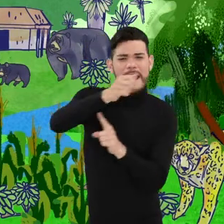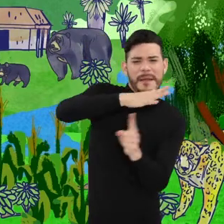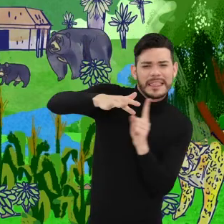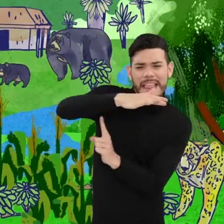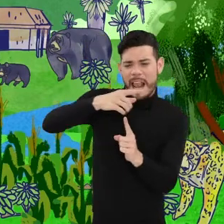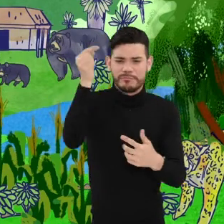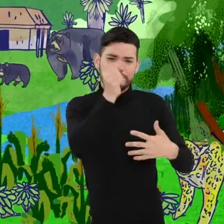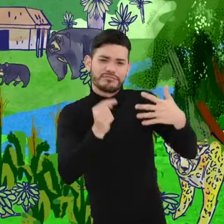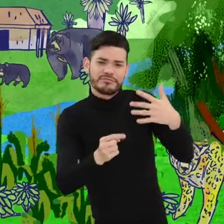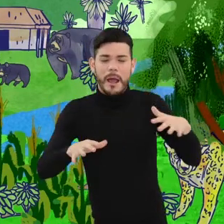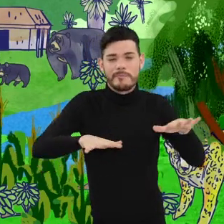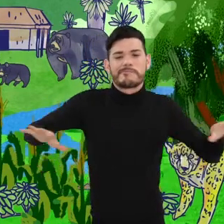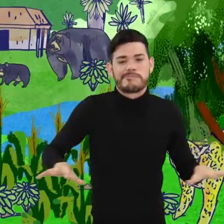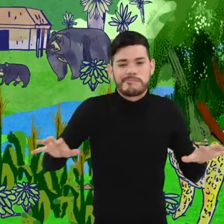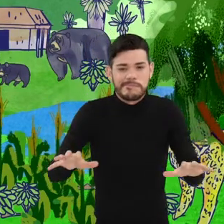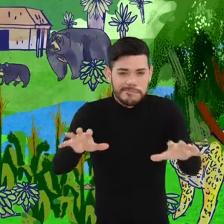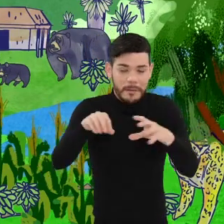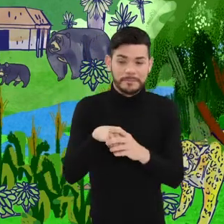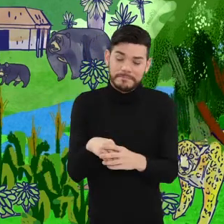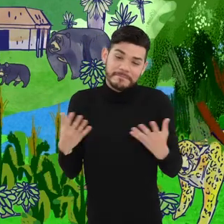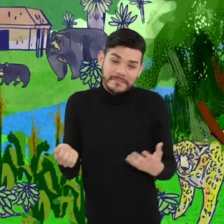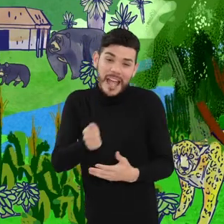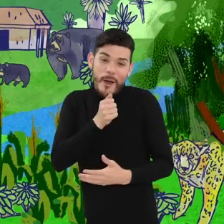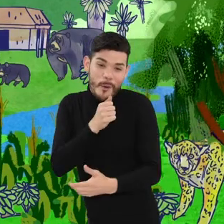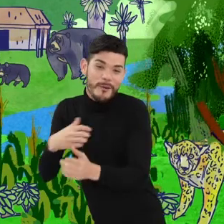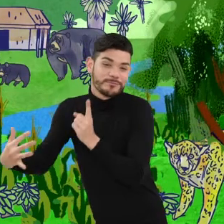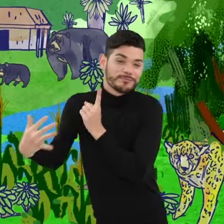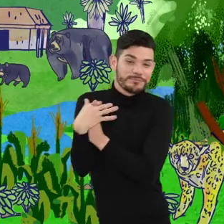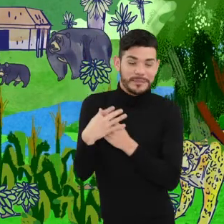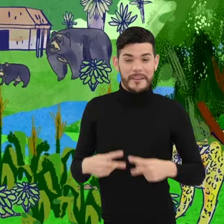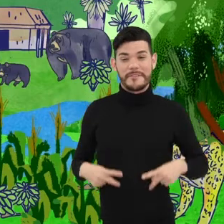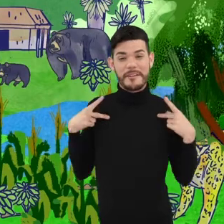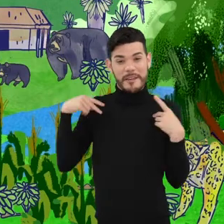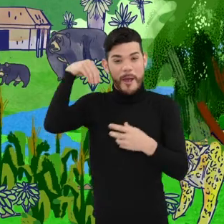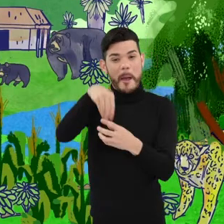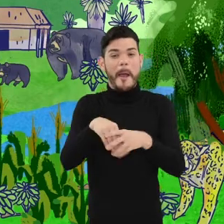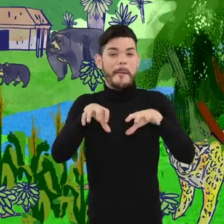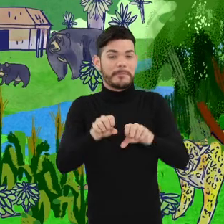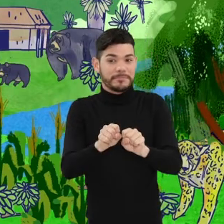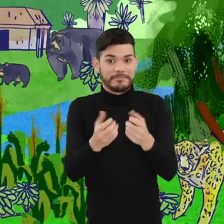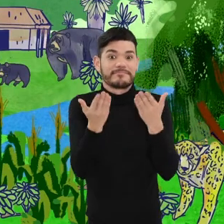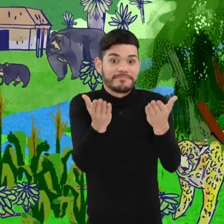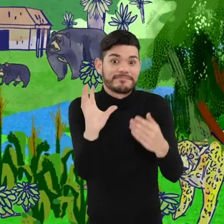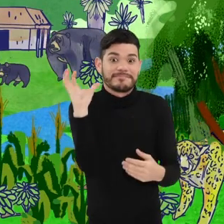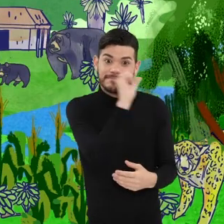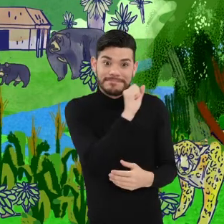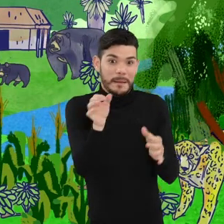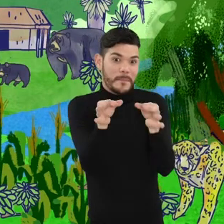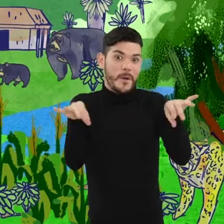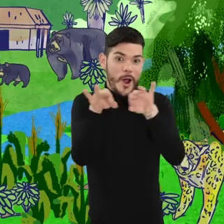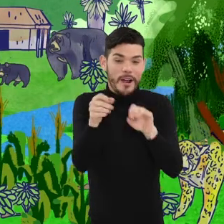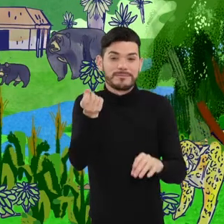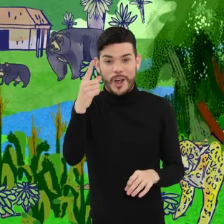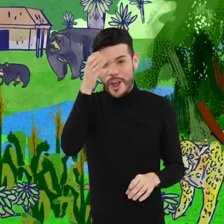desarrollamos. En últimas, define cómo habitamos y cómo hacemos nuestro el territorio. Así de importante es